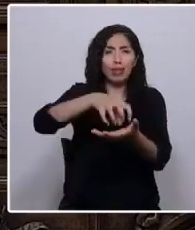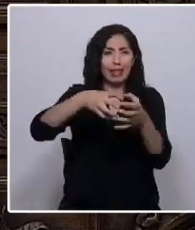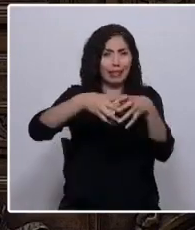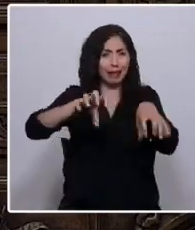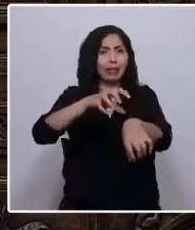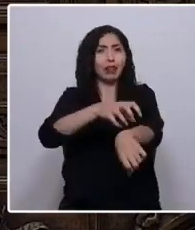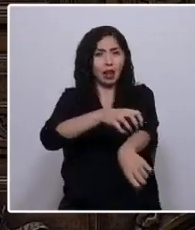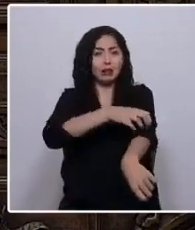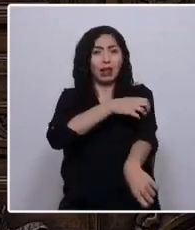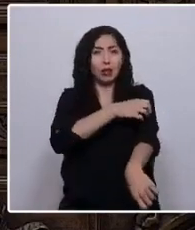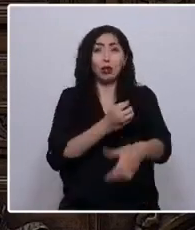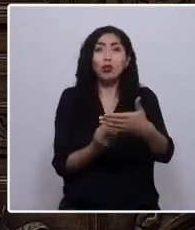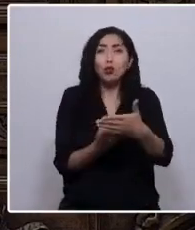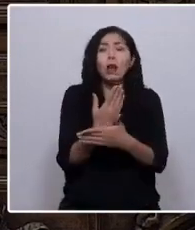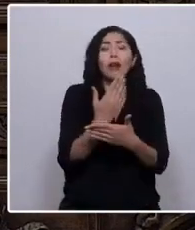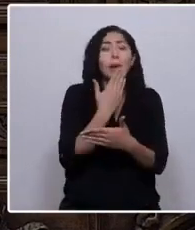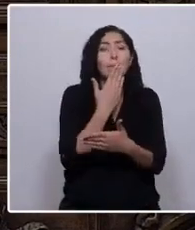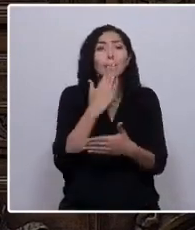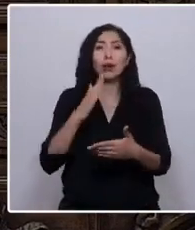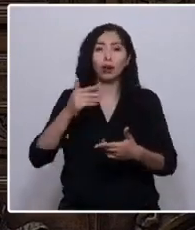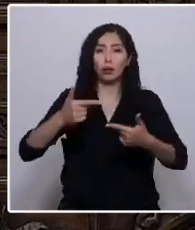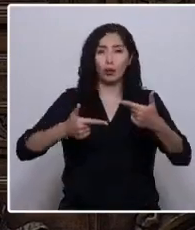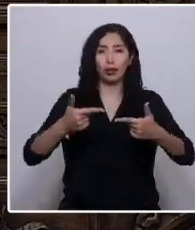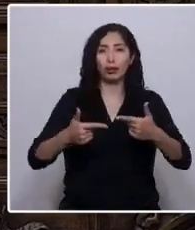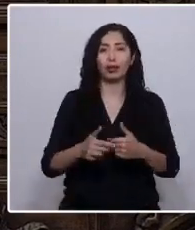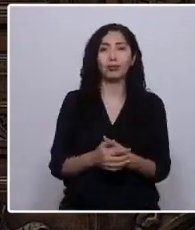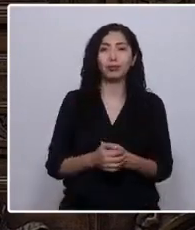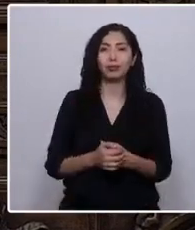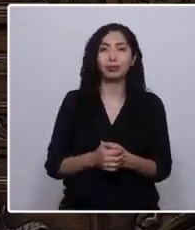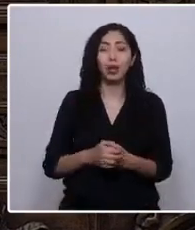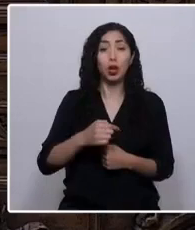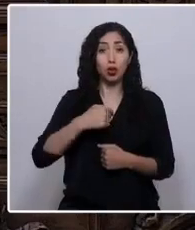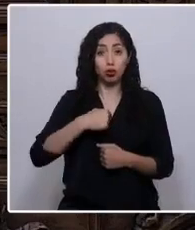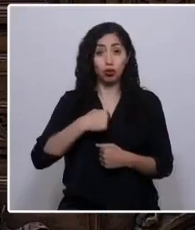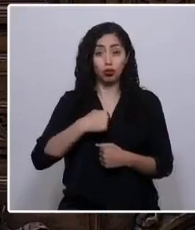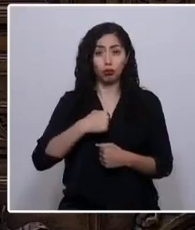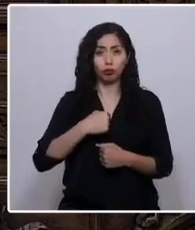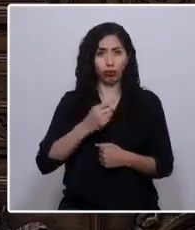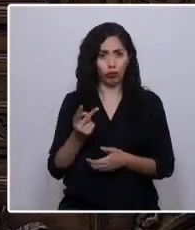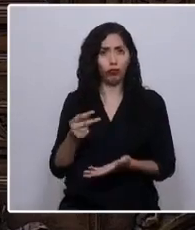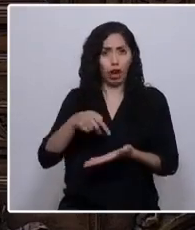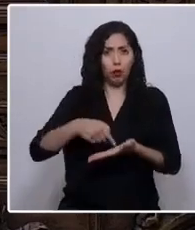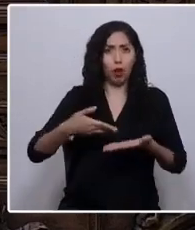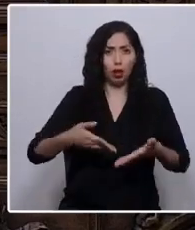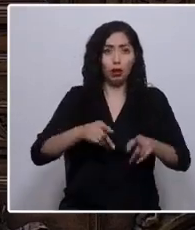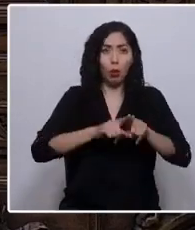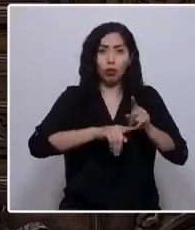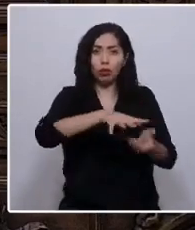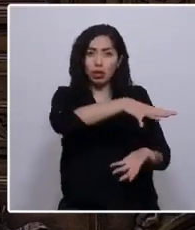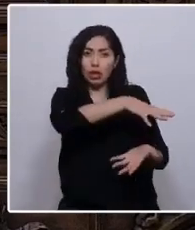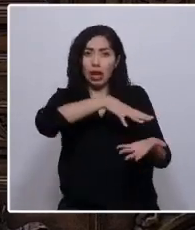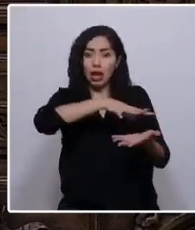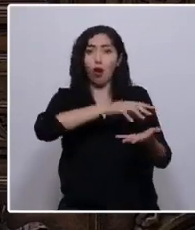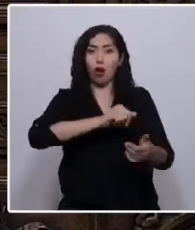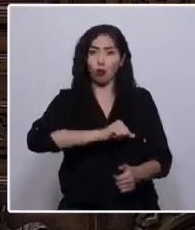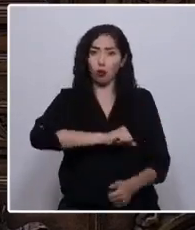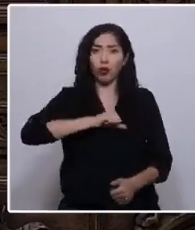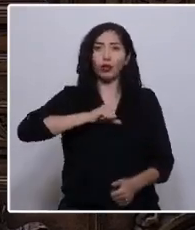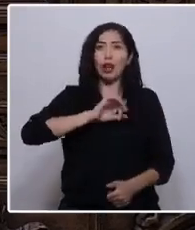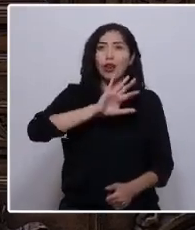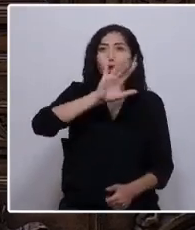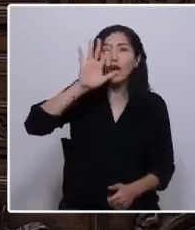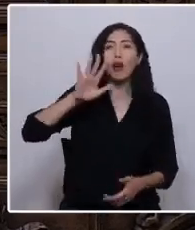nueva y mejor política. Vengo de una tierra que es orgullosa de los colores, de las fiestas, de los